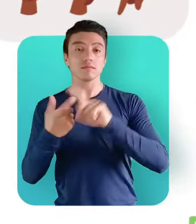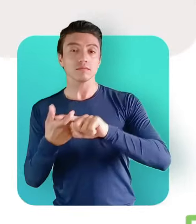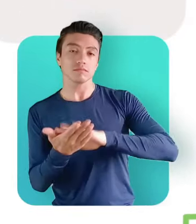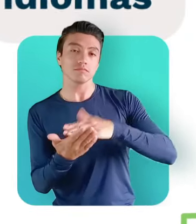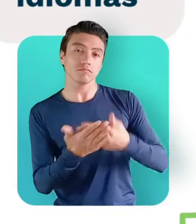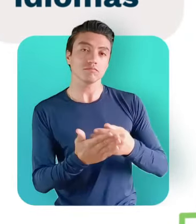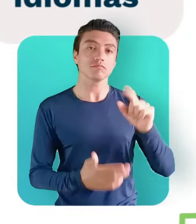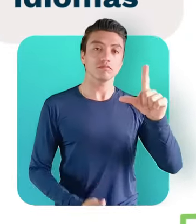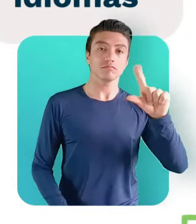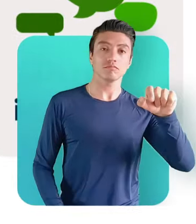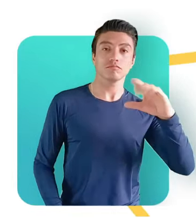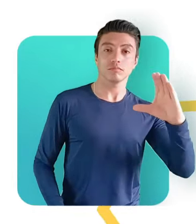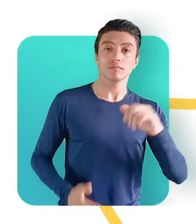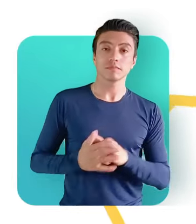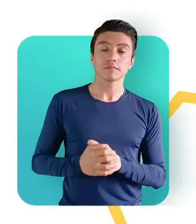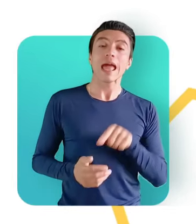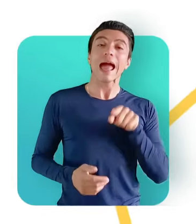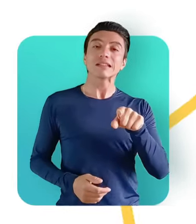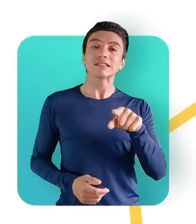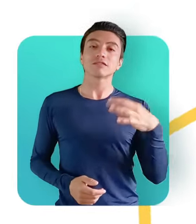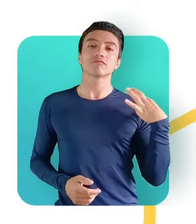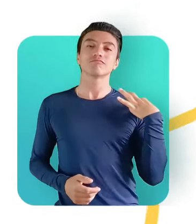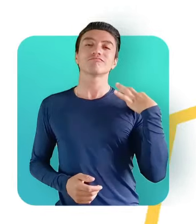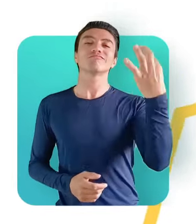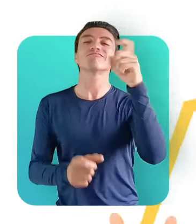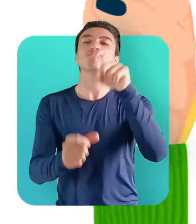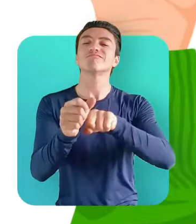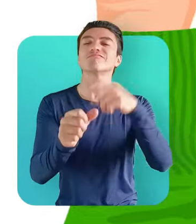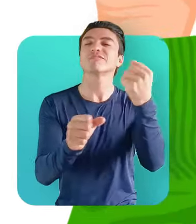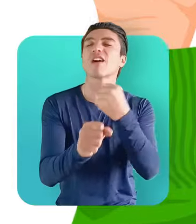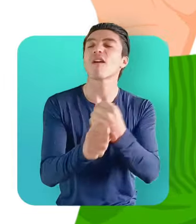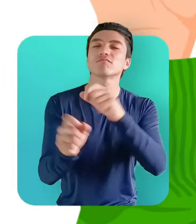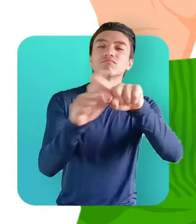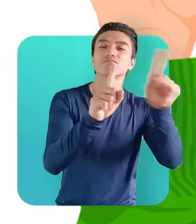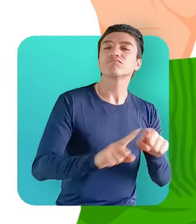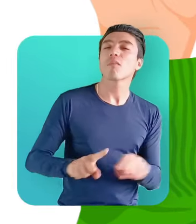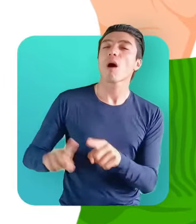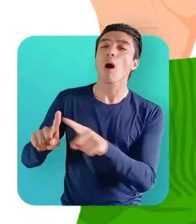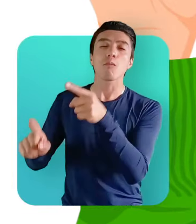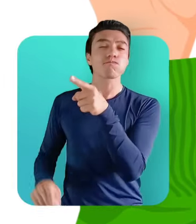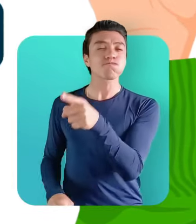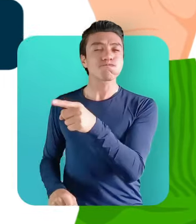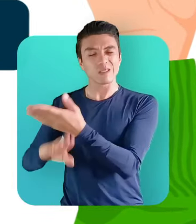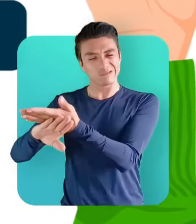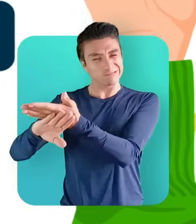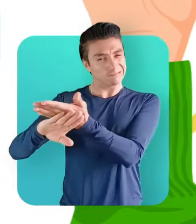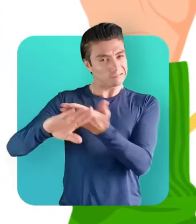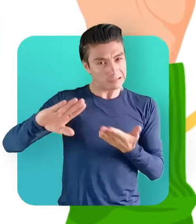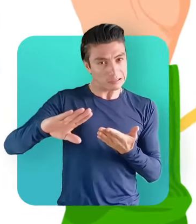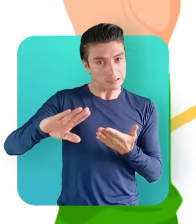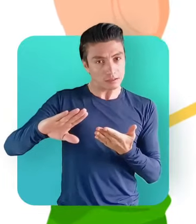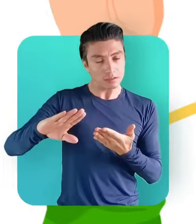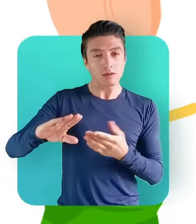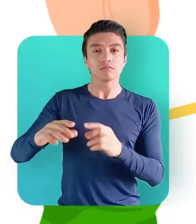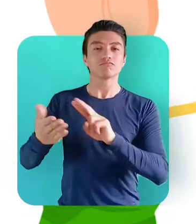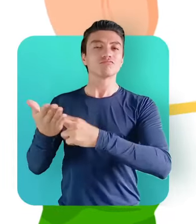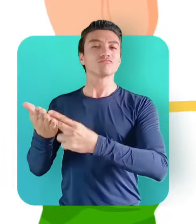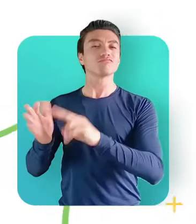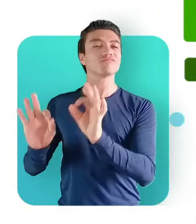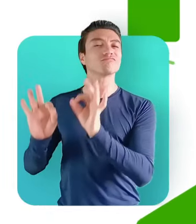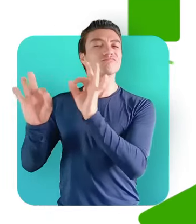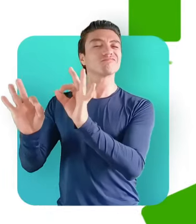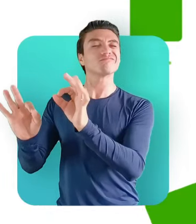y viceversa. De esta forma, desempeñarte en los diferentes campos donde existe una alta demanda de intérpretes